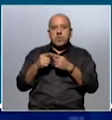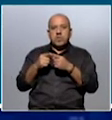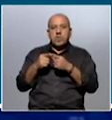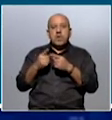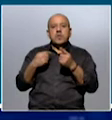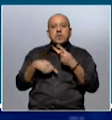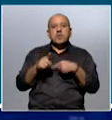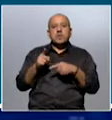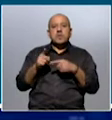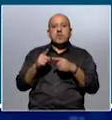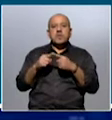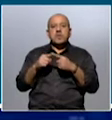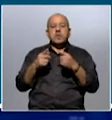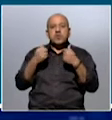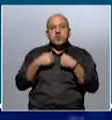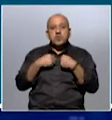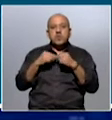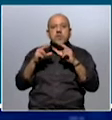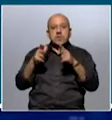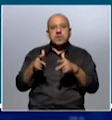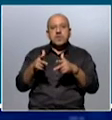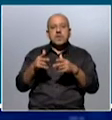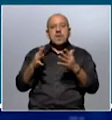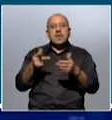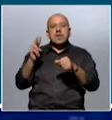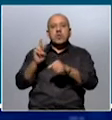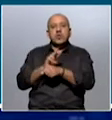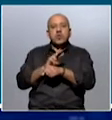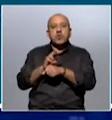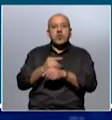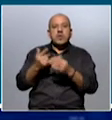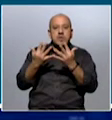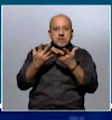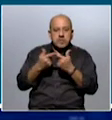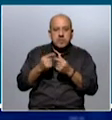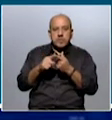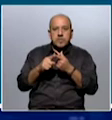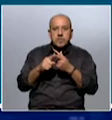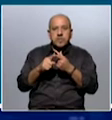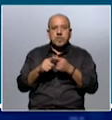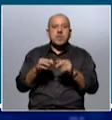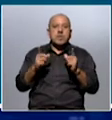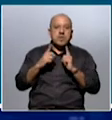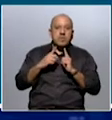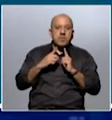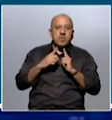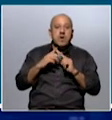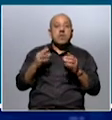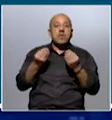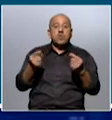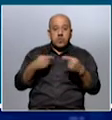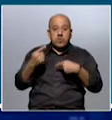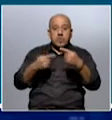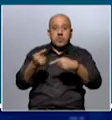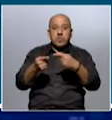refleja el potencial que yo decía, la necesidad de control de parte de la organización civil. Esperemos, habrá que ver cómo sigue esto,